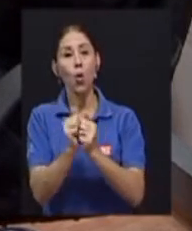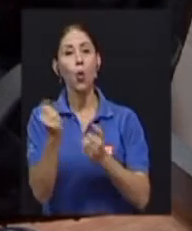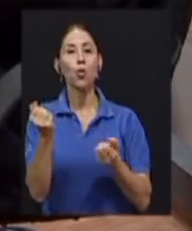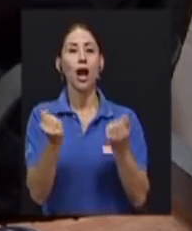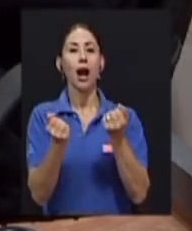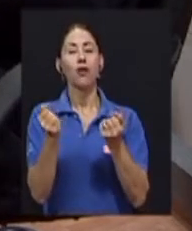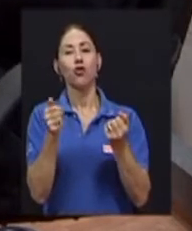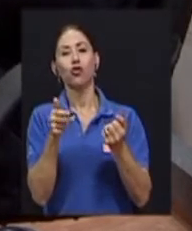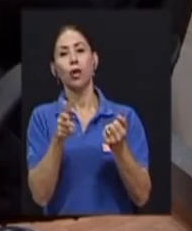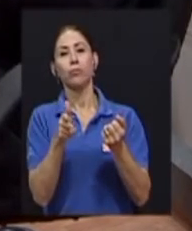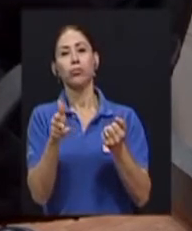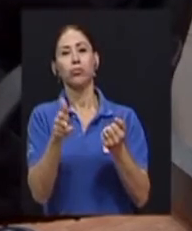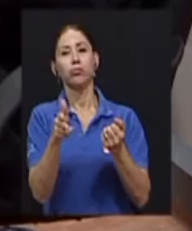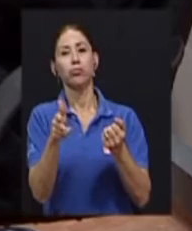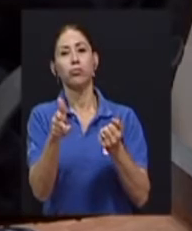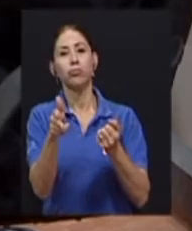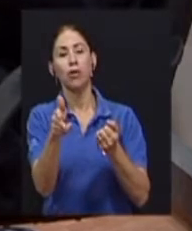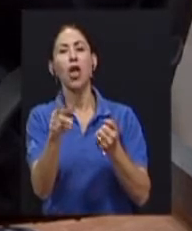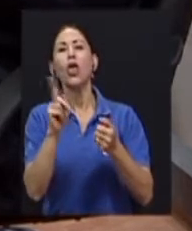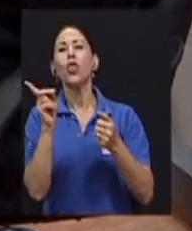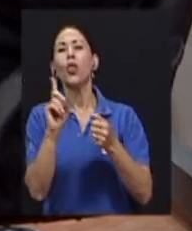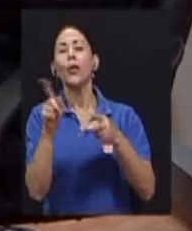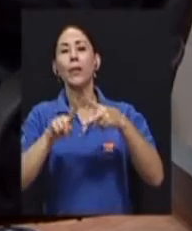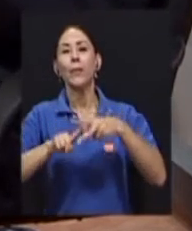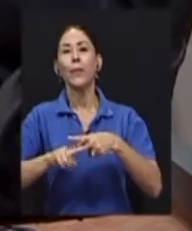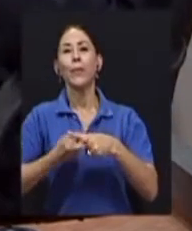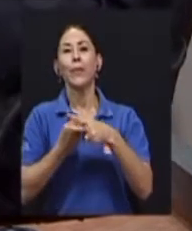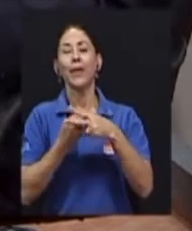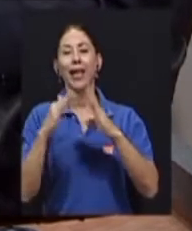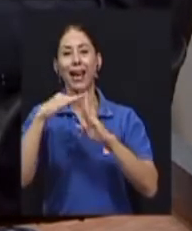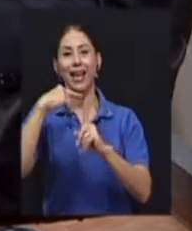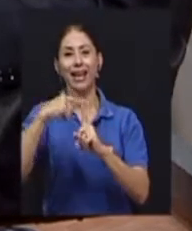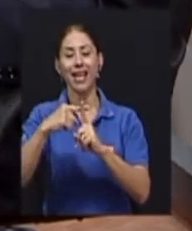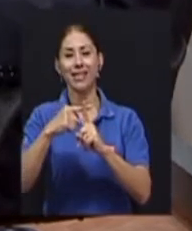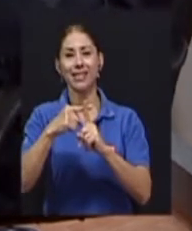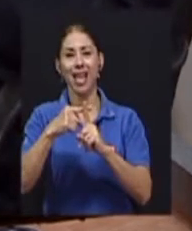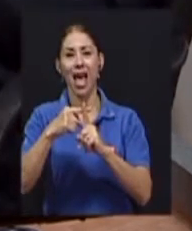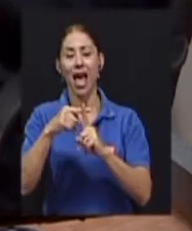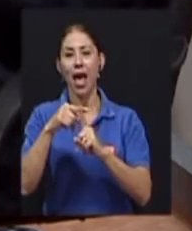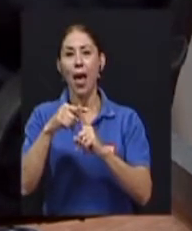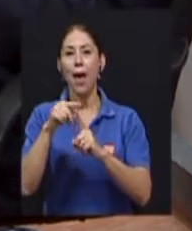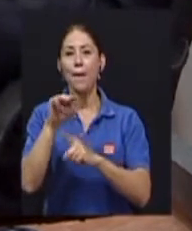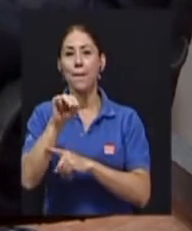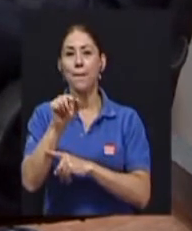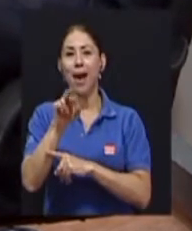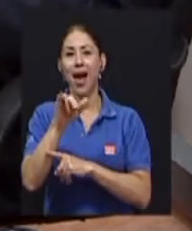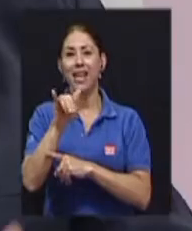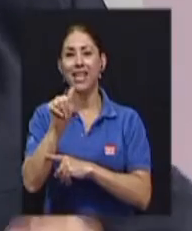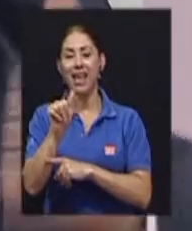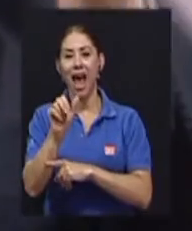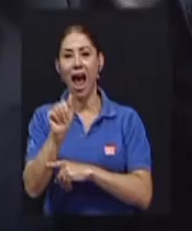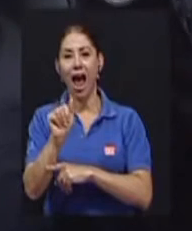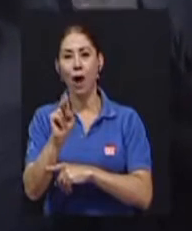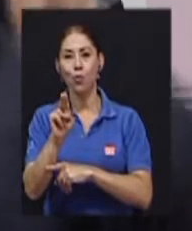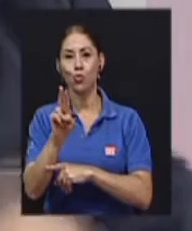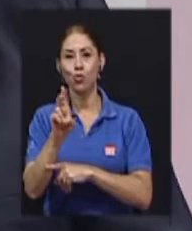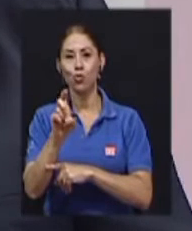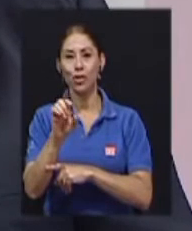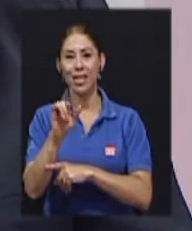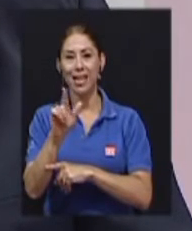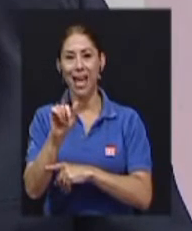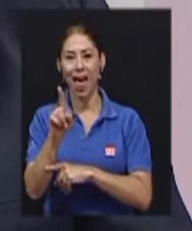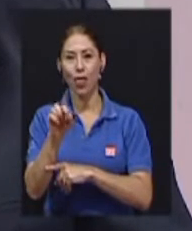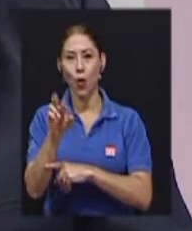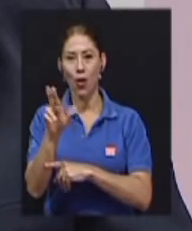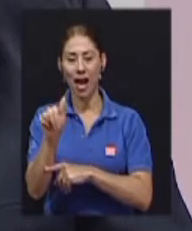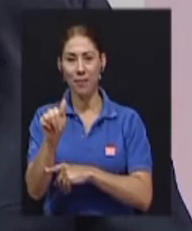altura de la iglesia de María Auxiliadora y aquí habrá también muchas personas que acompañamos esta carroza donde estará